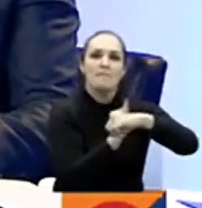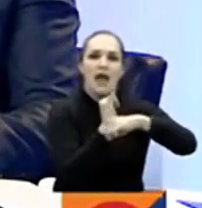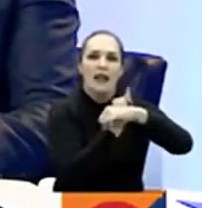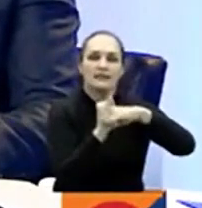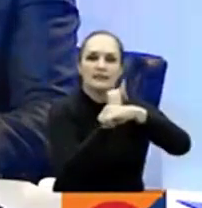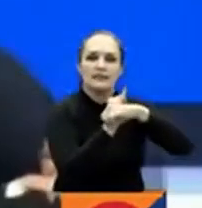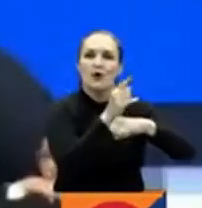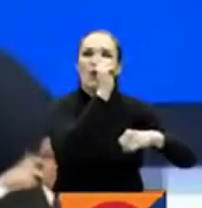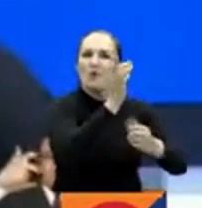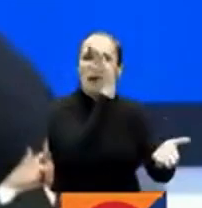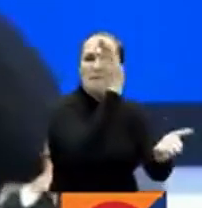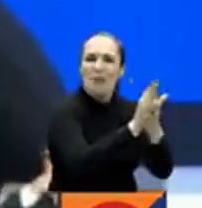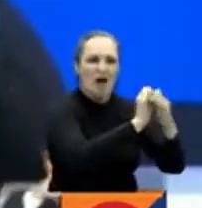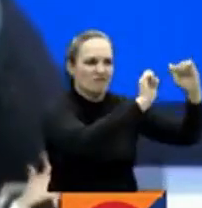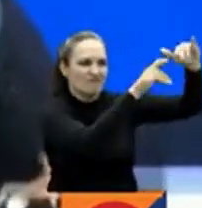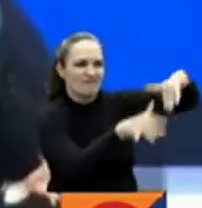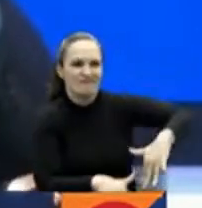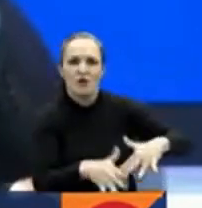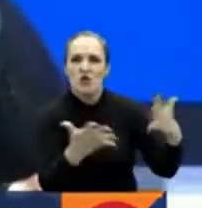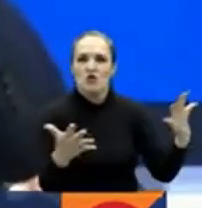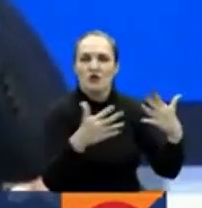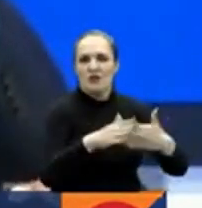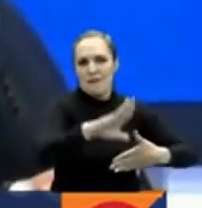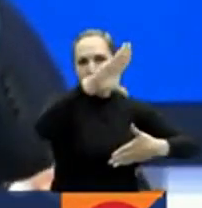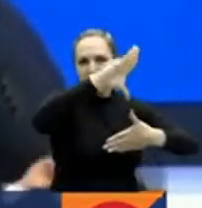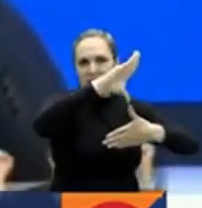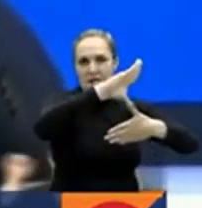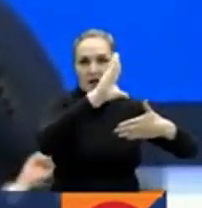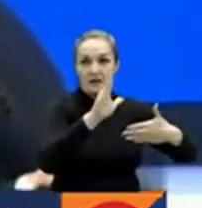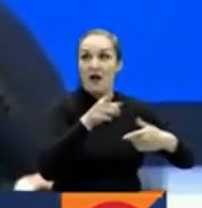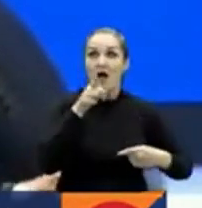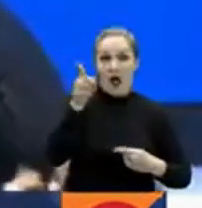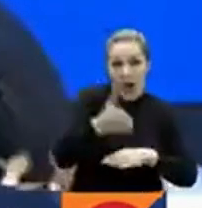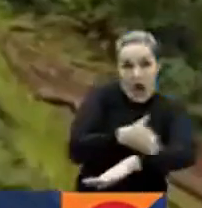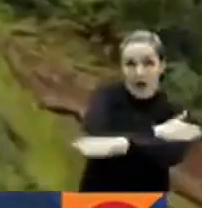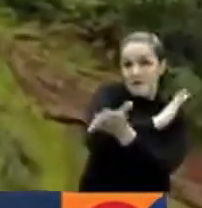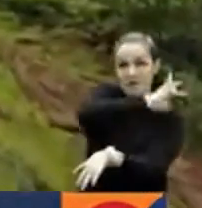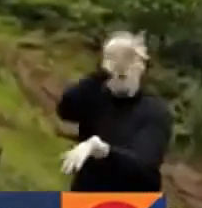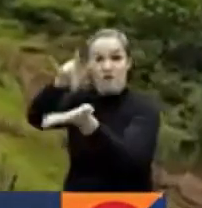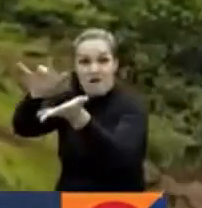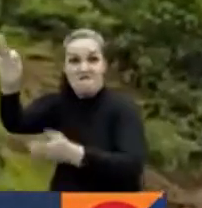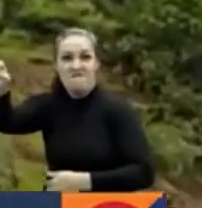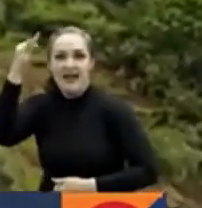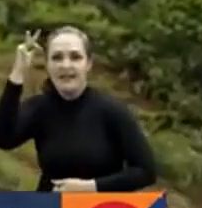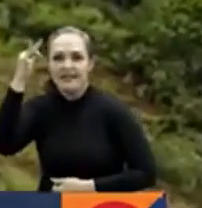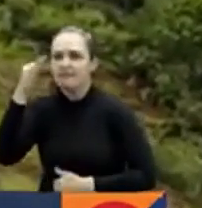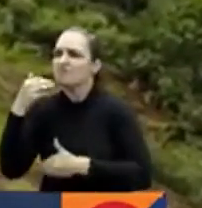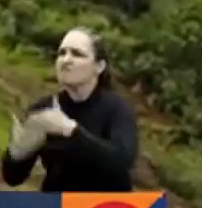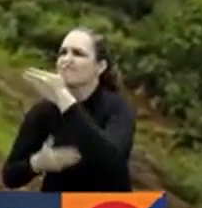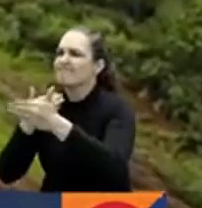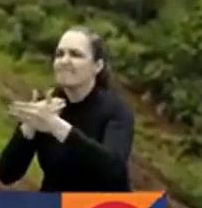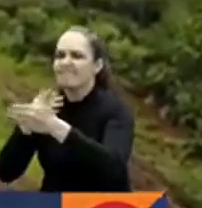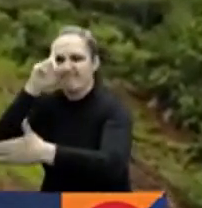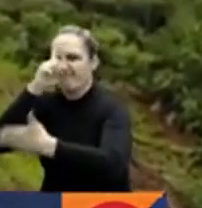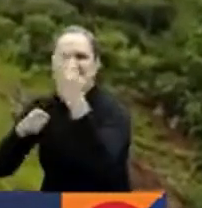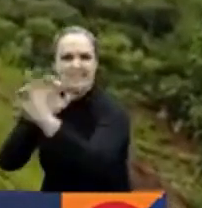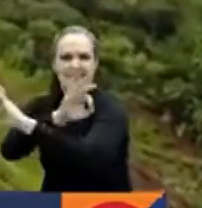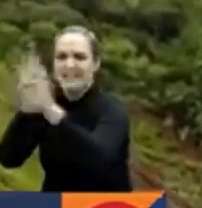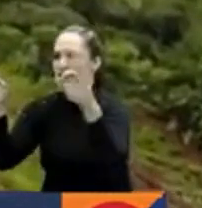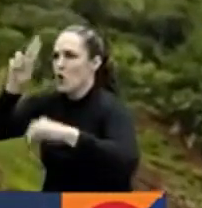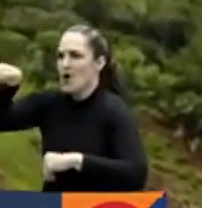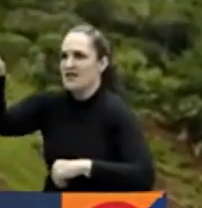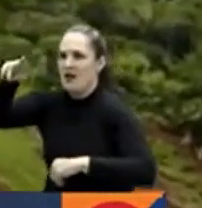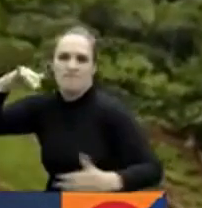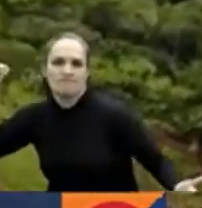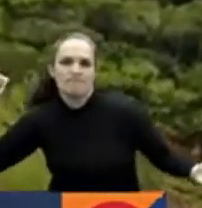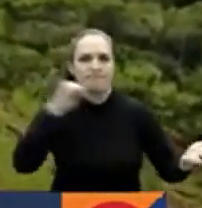la vía panamericana. El mandatario canceló su agenda en Toulouse, Francia, para estar al frente de la emergencia que se vive en el sur del país. En